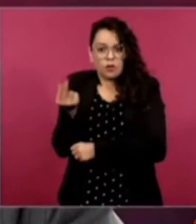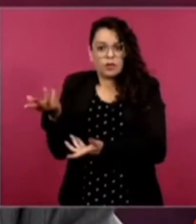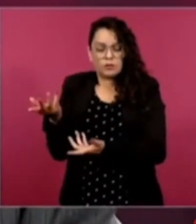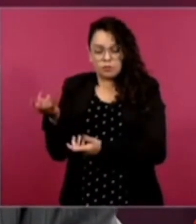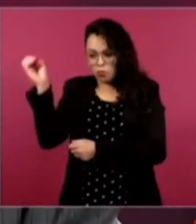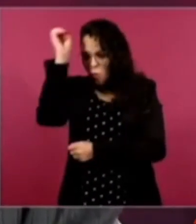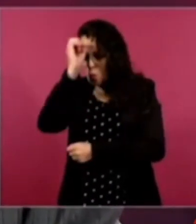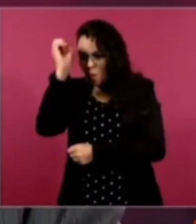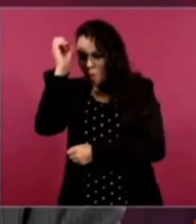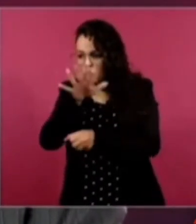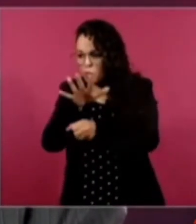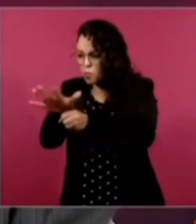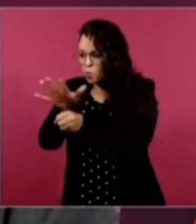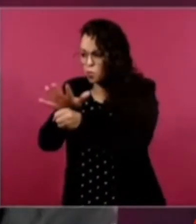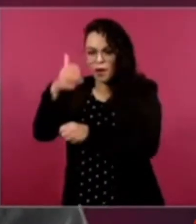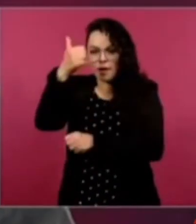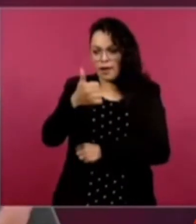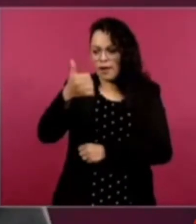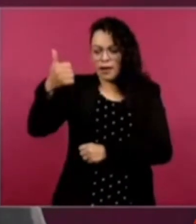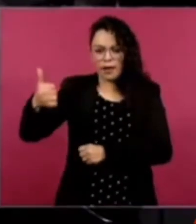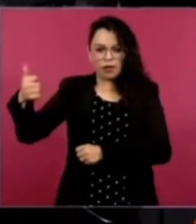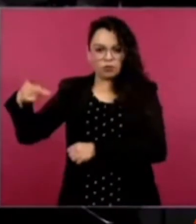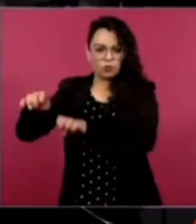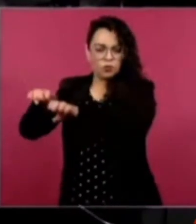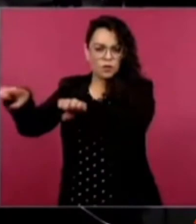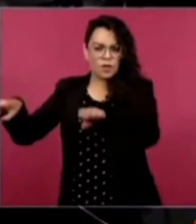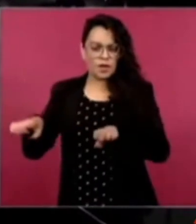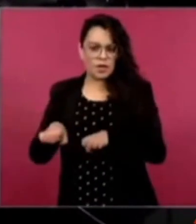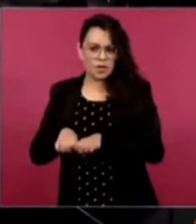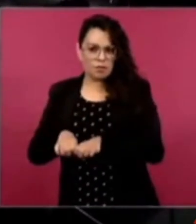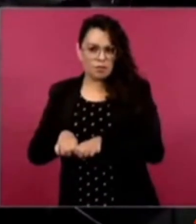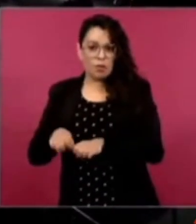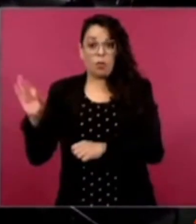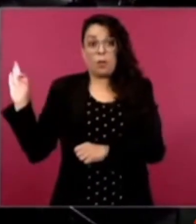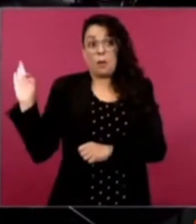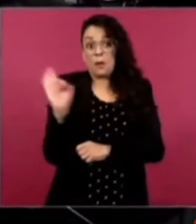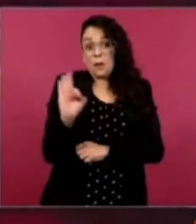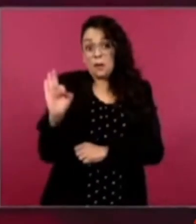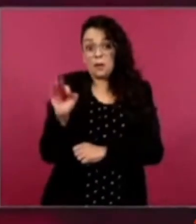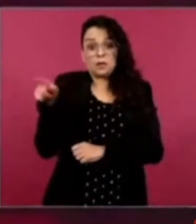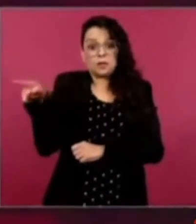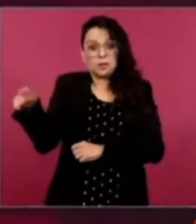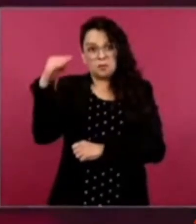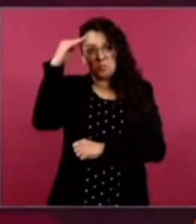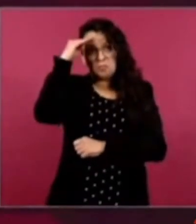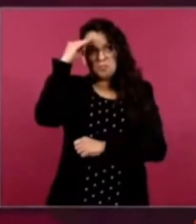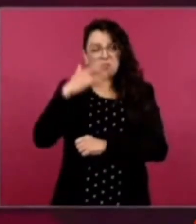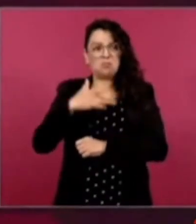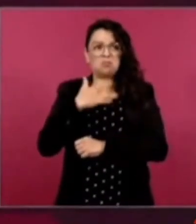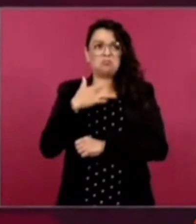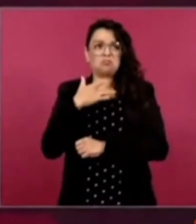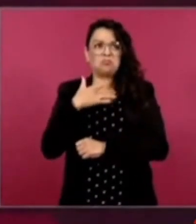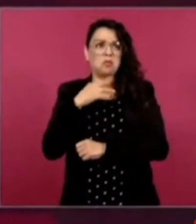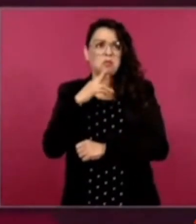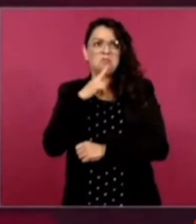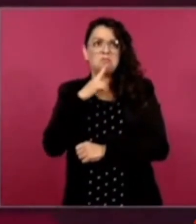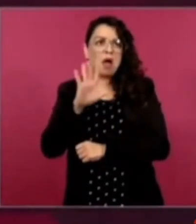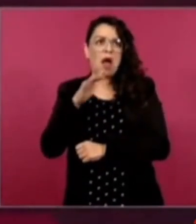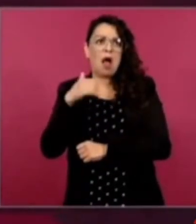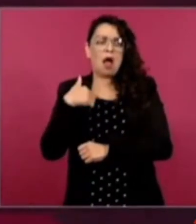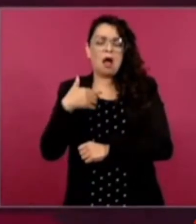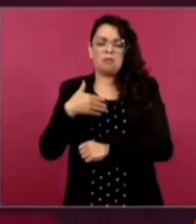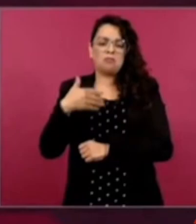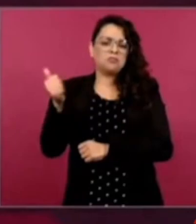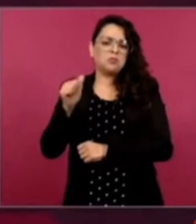y si al final deciden, pues vámonos, o tenemos